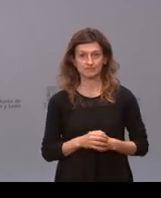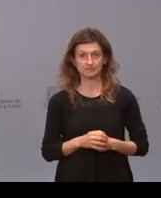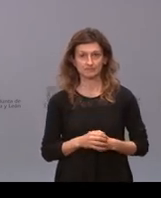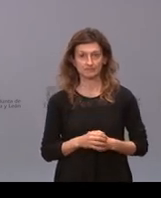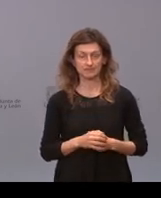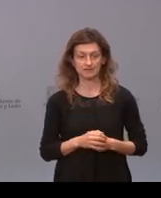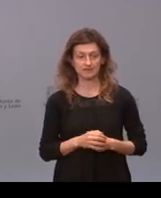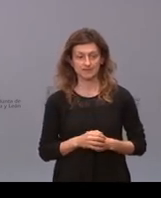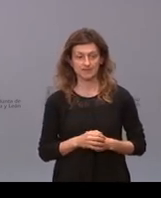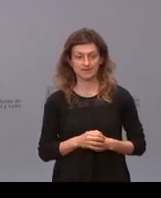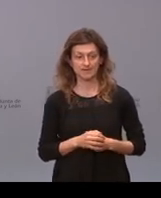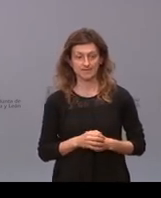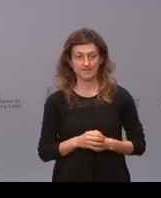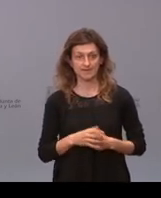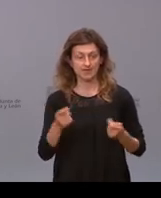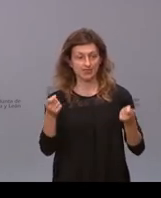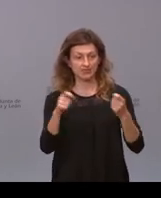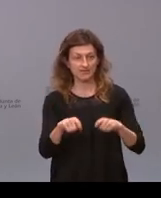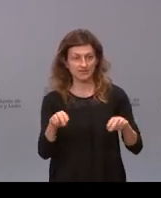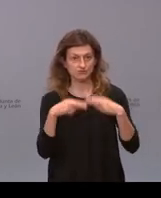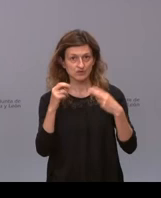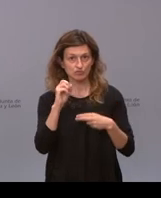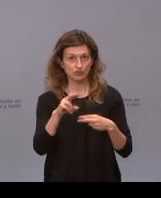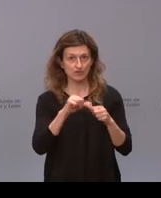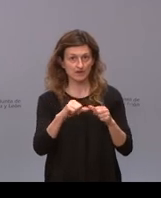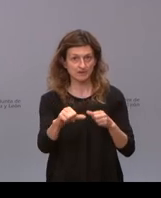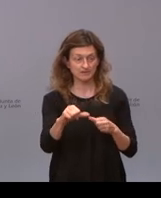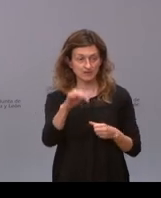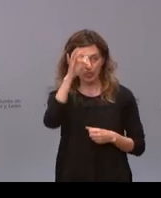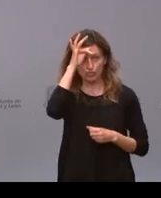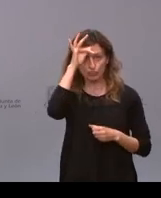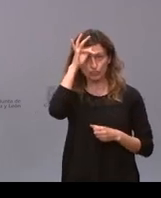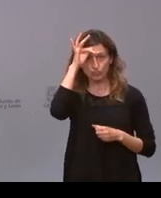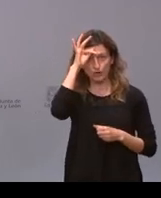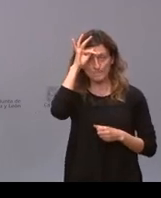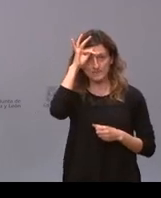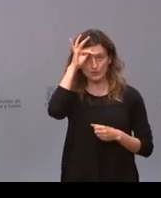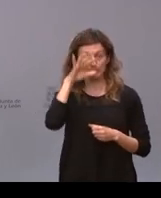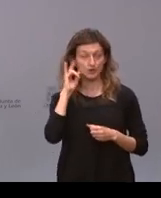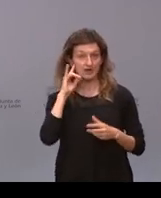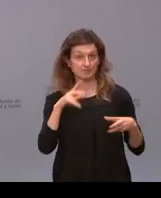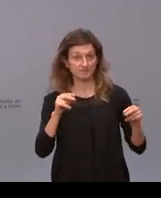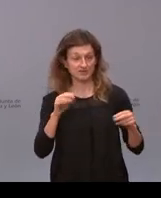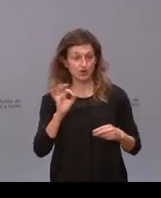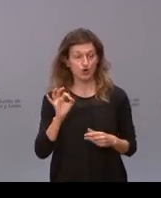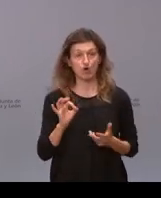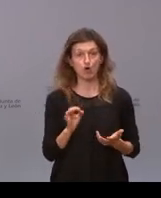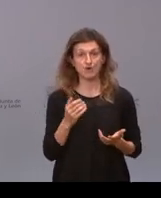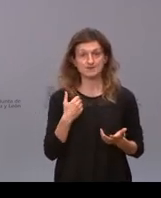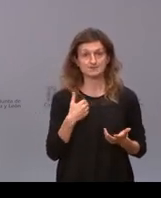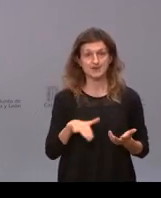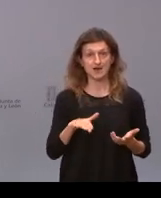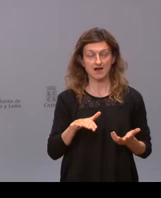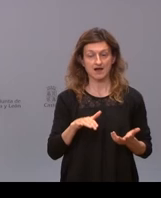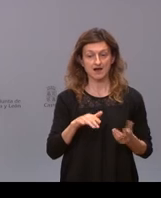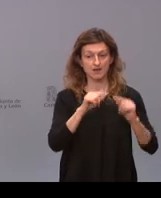cuándo se aplicaría el cierre en la hostelería a las 12 de la noche si es a partir del domingo que cae ya el estado de alarma o a partir de que esté la comunidad o